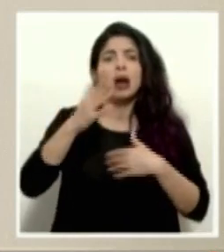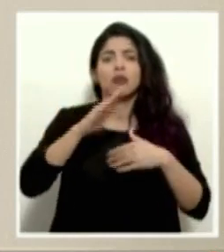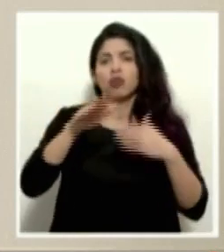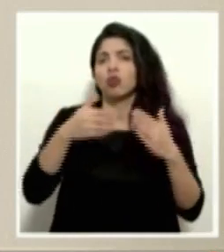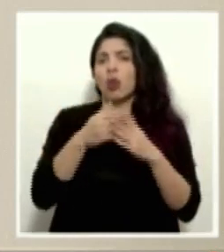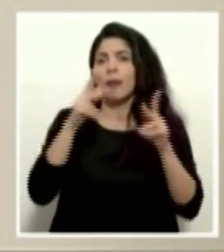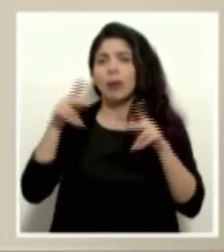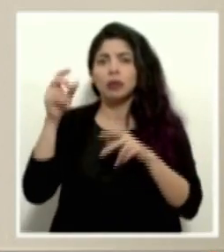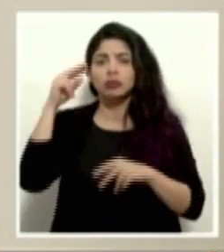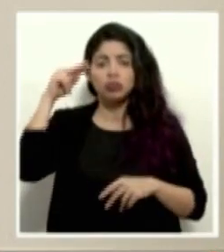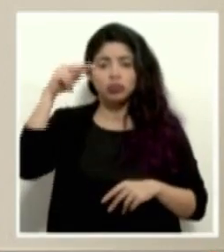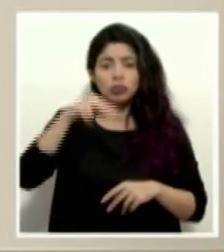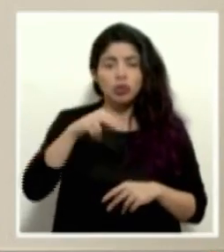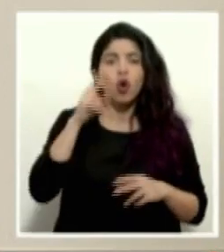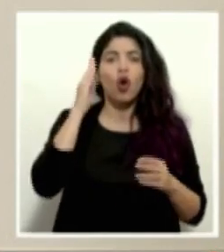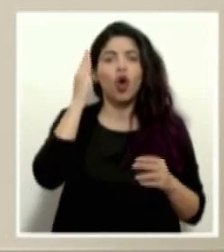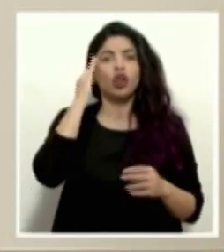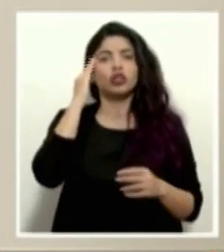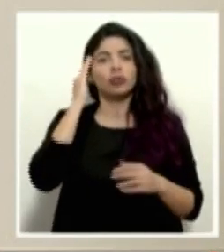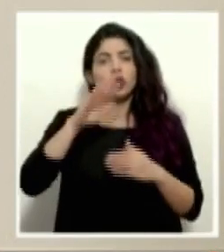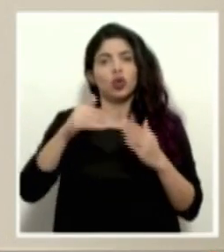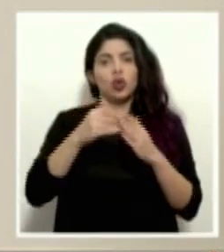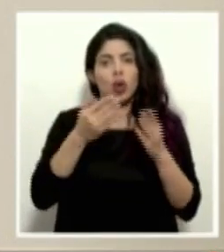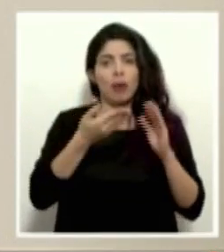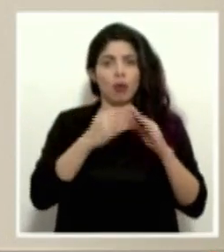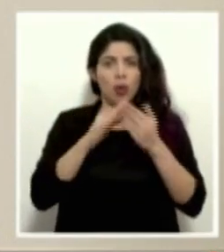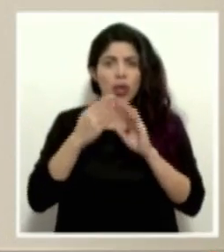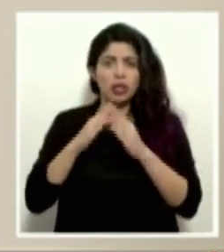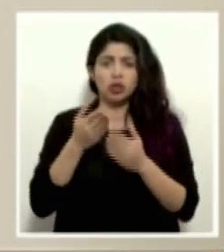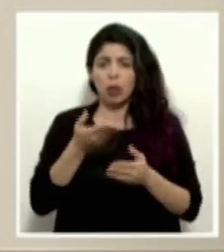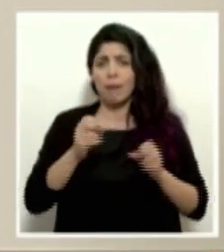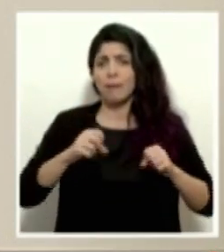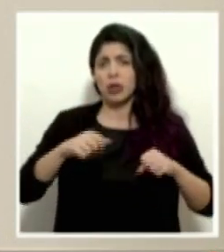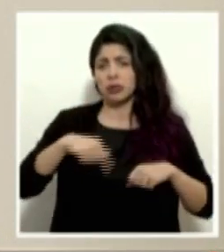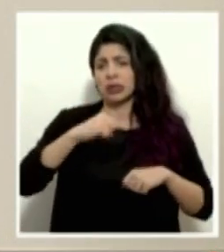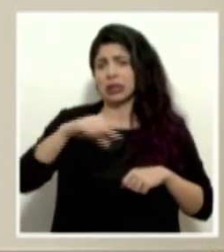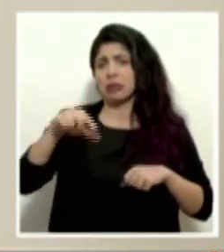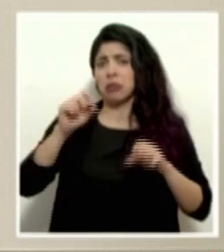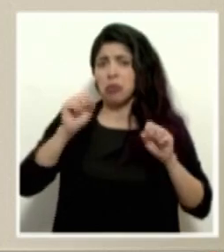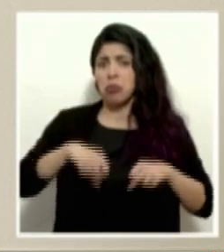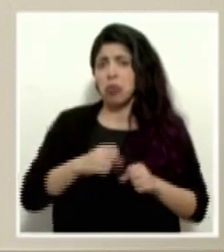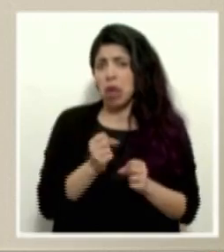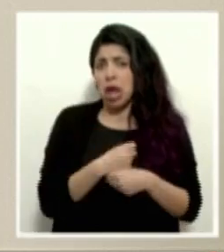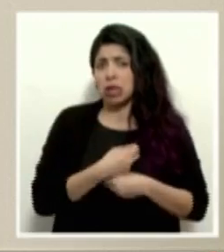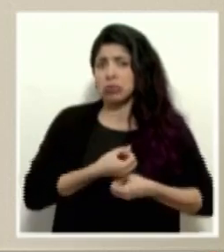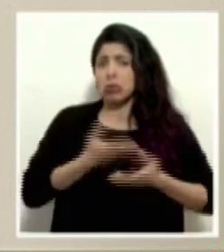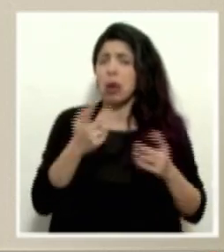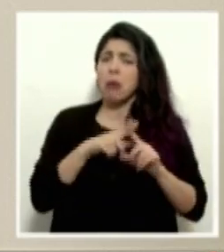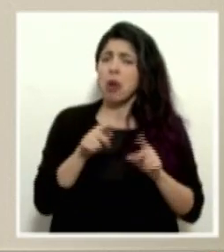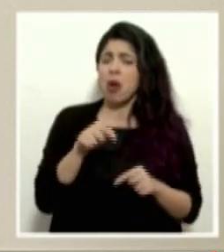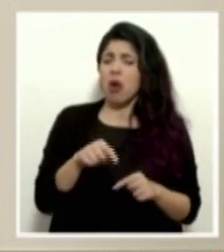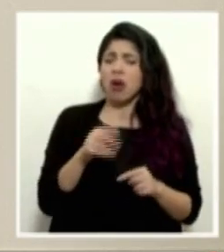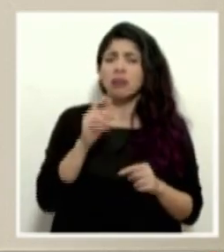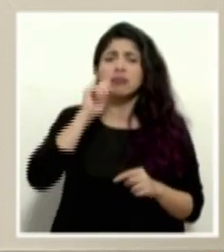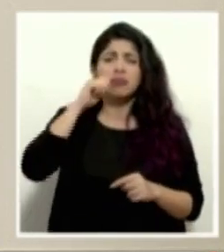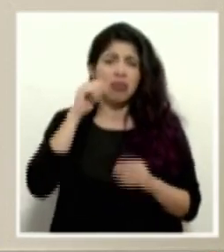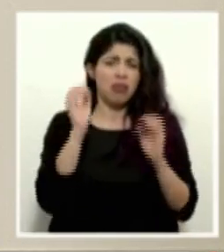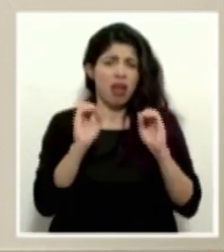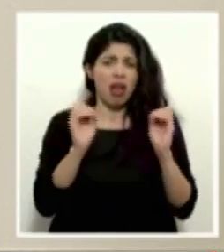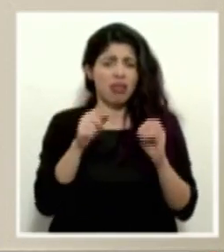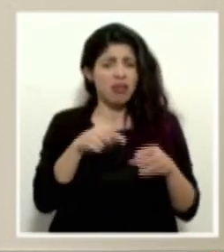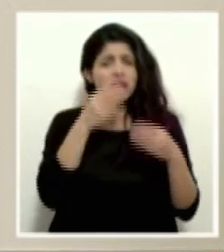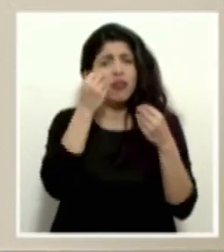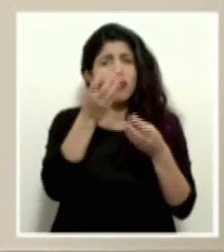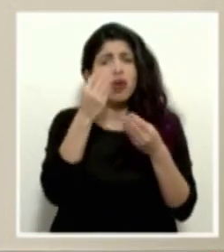totalmente de comprensión o además bien de conocimiento de toda la población. Eso ya posiblemente en esta semana lo podemos hacer, pero aquí no hay ningún secreto. Todos los